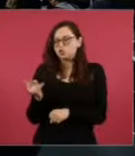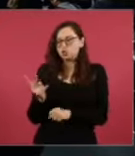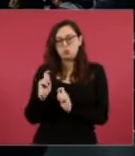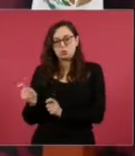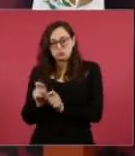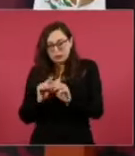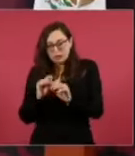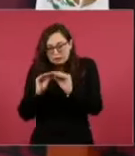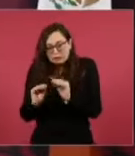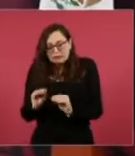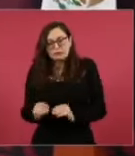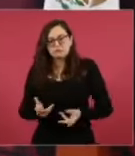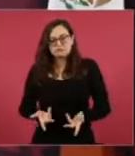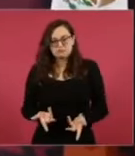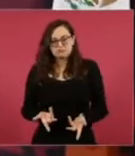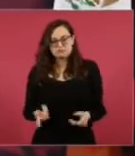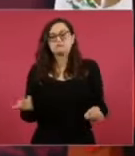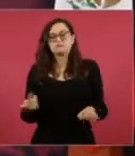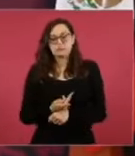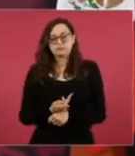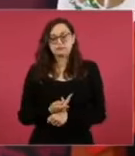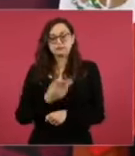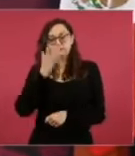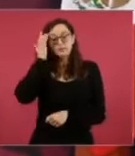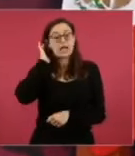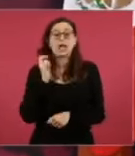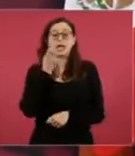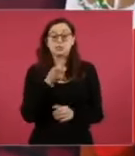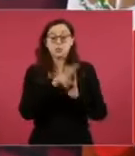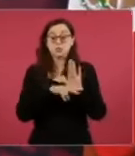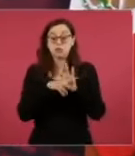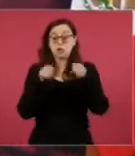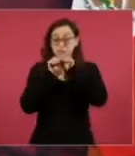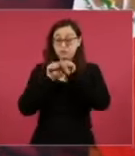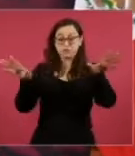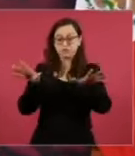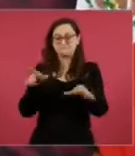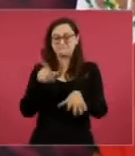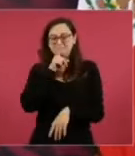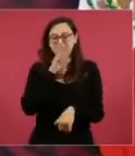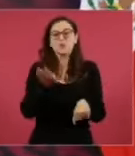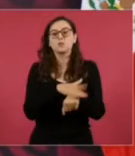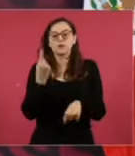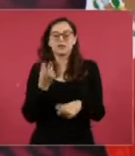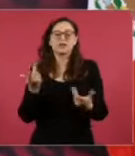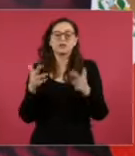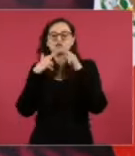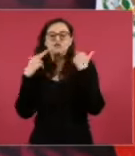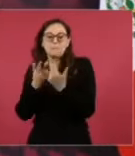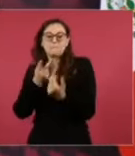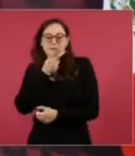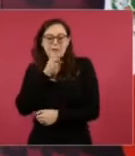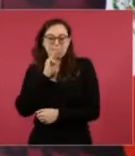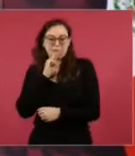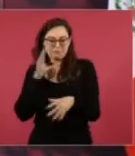dado a conocer porque es parte de las reuniones que tenemos con los padres. Pero como